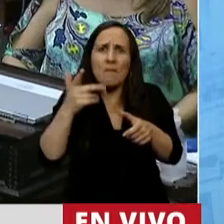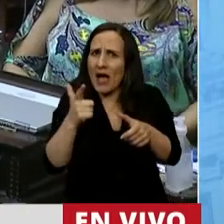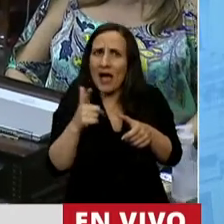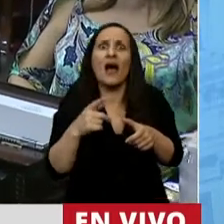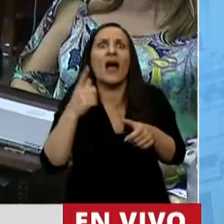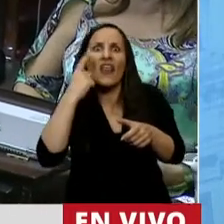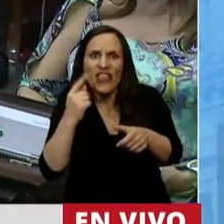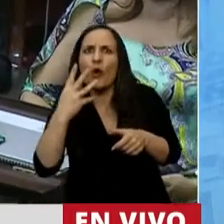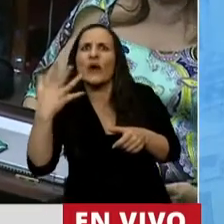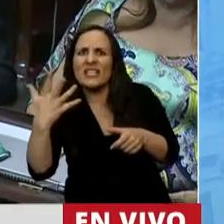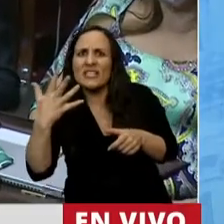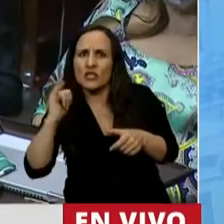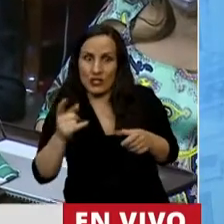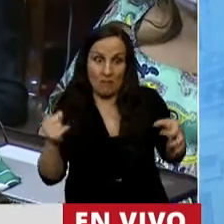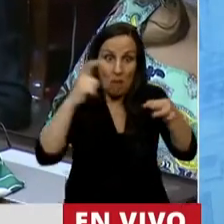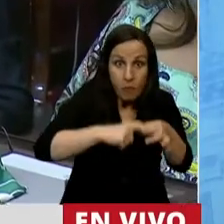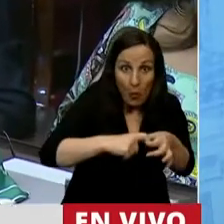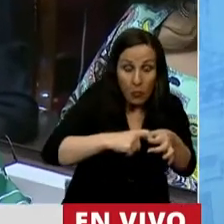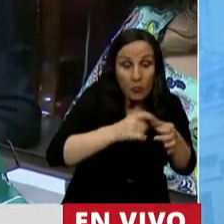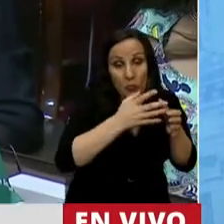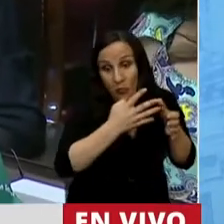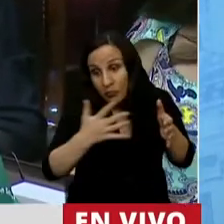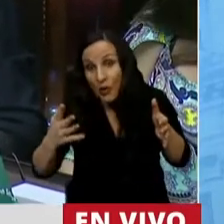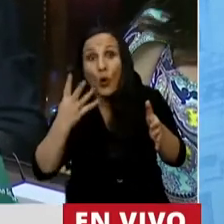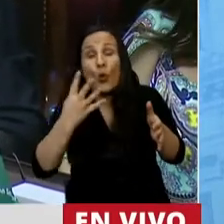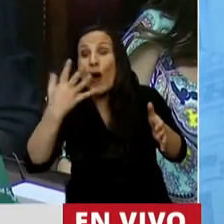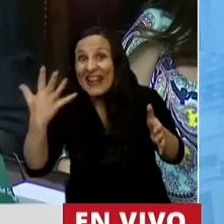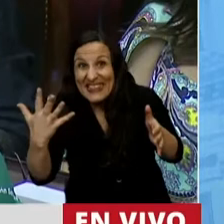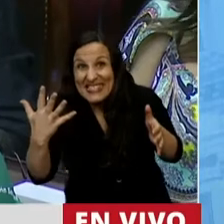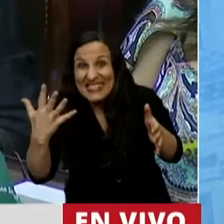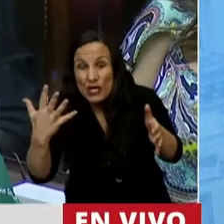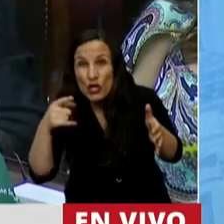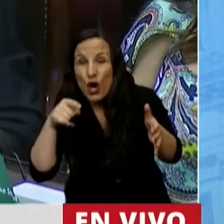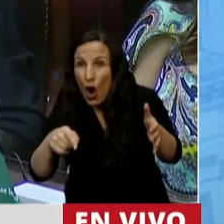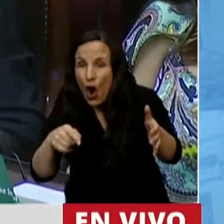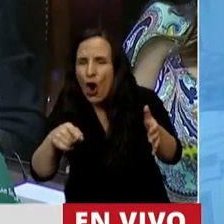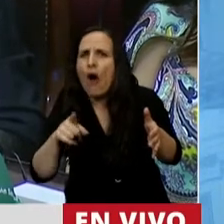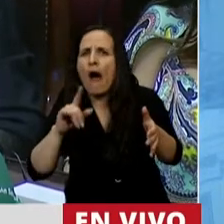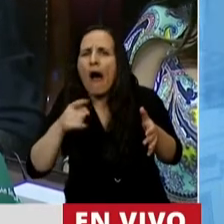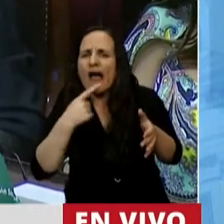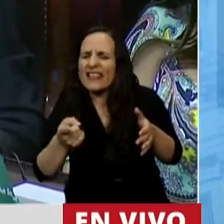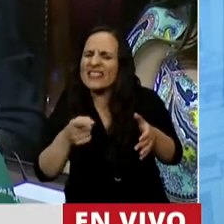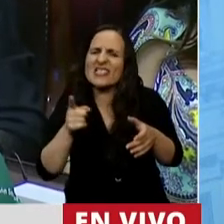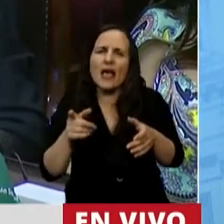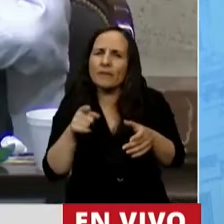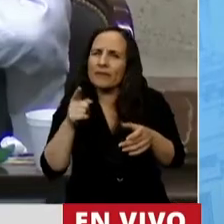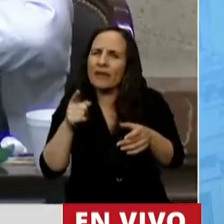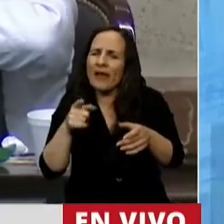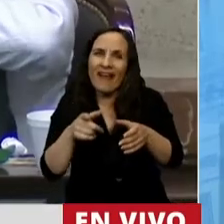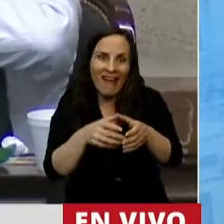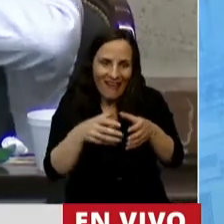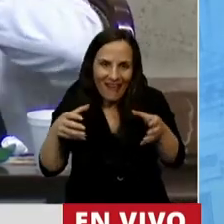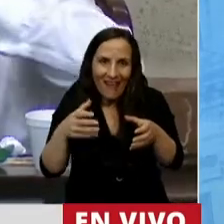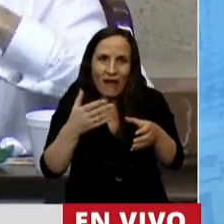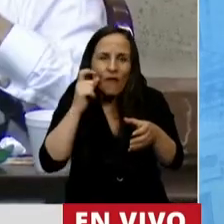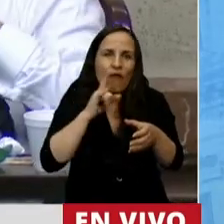después de la concepción, y distinguía el aborto de un feto animado respecto del que se